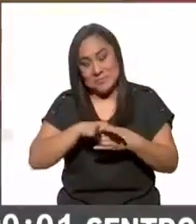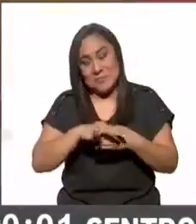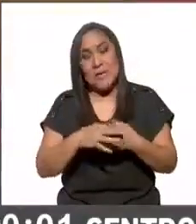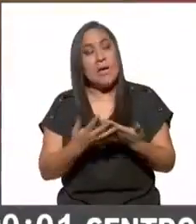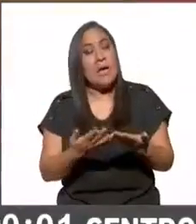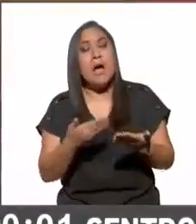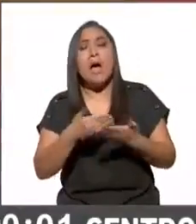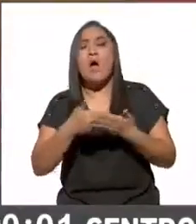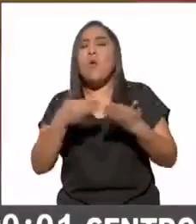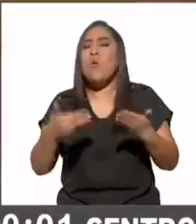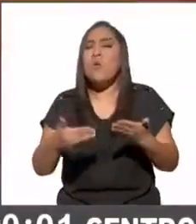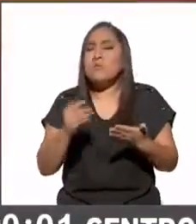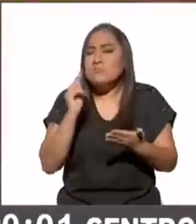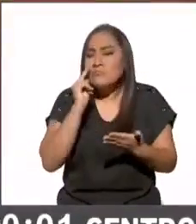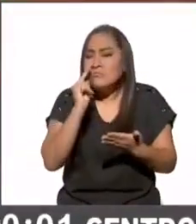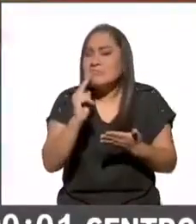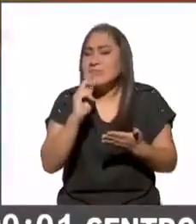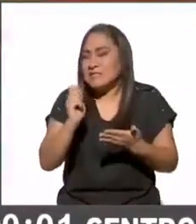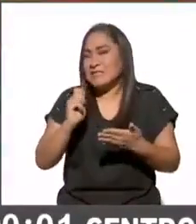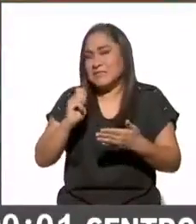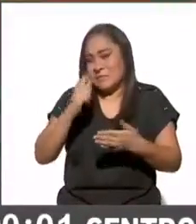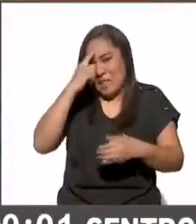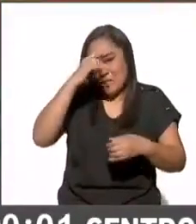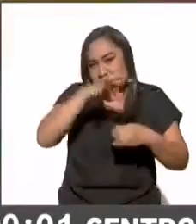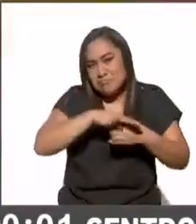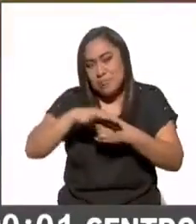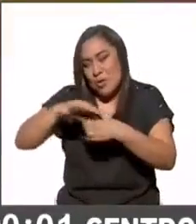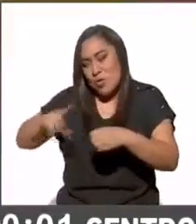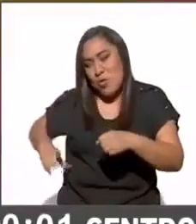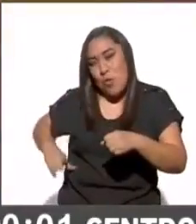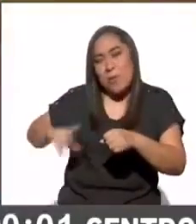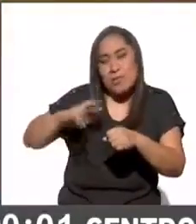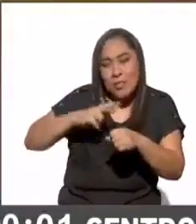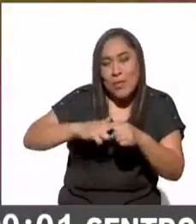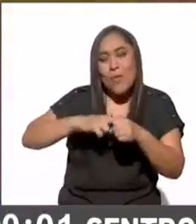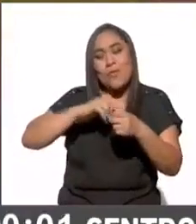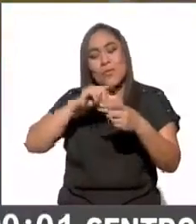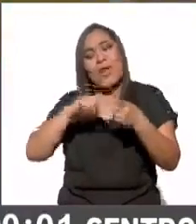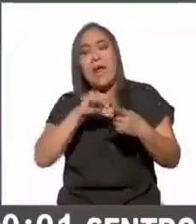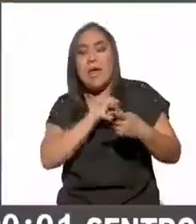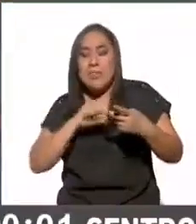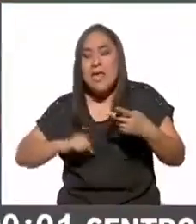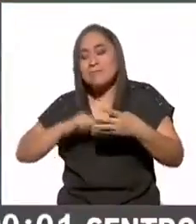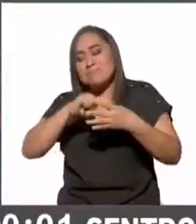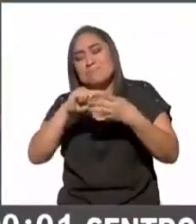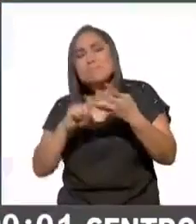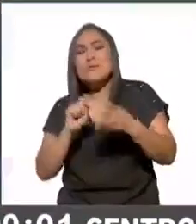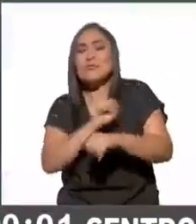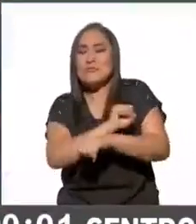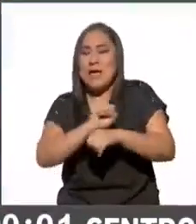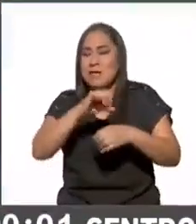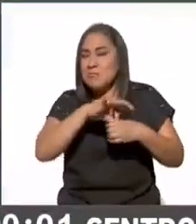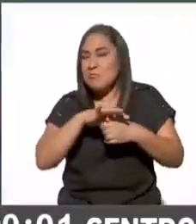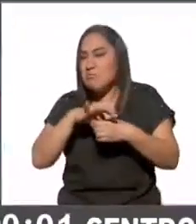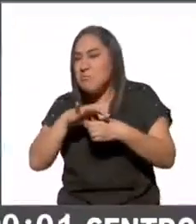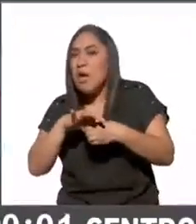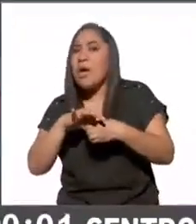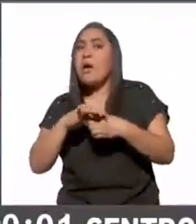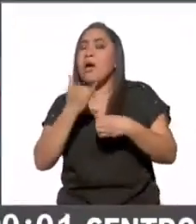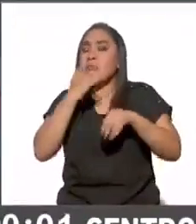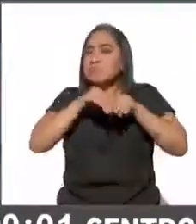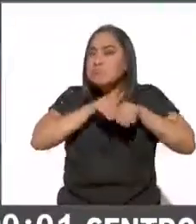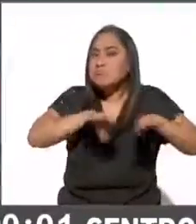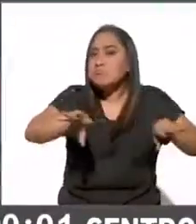intermedia cuando habías visto tú esta convocatoria democrática habla sobre un país mucho más